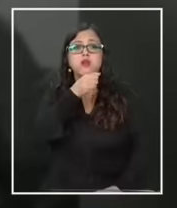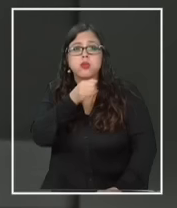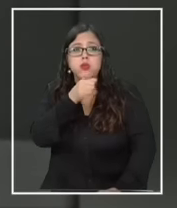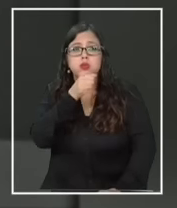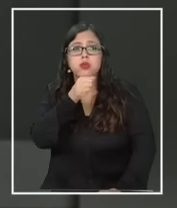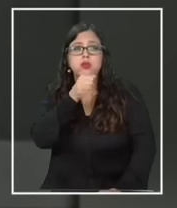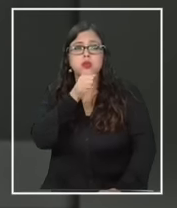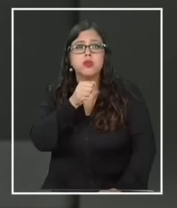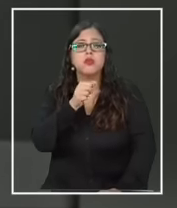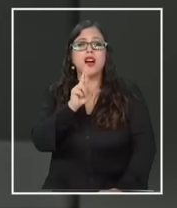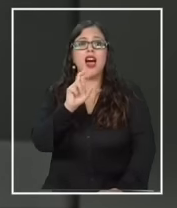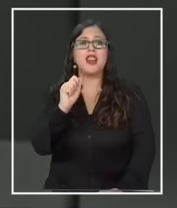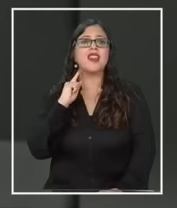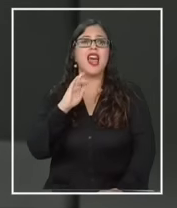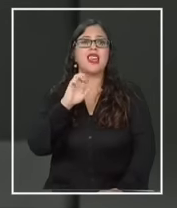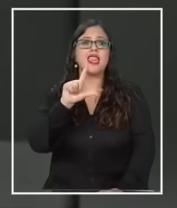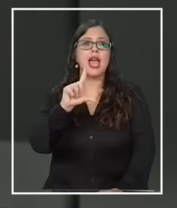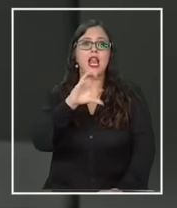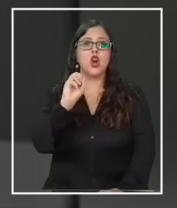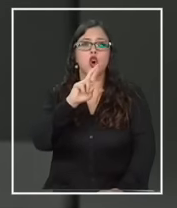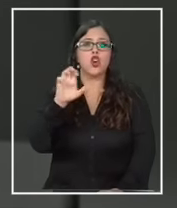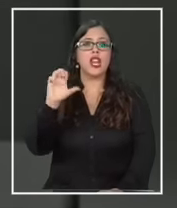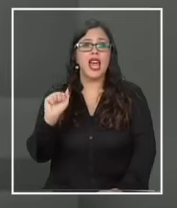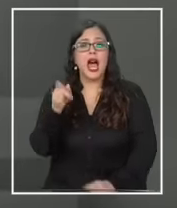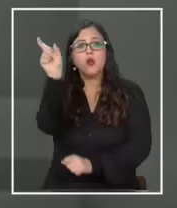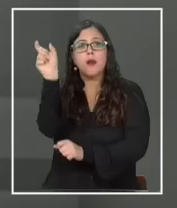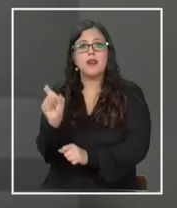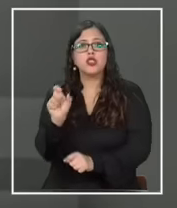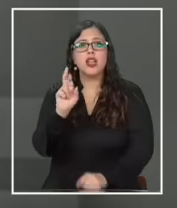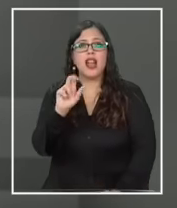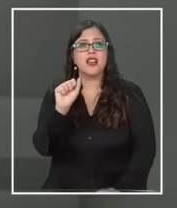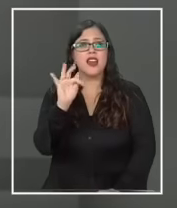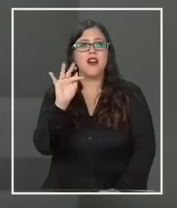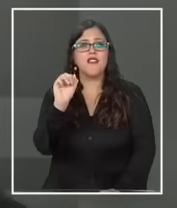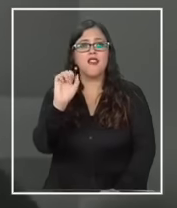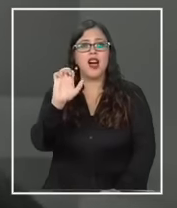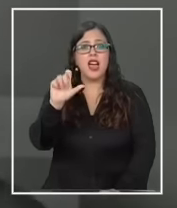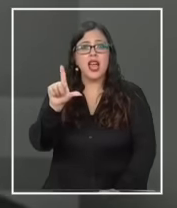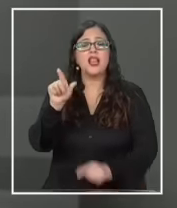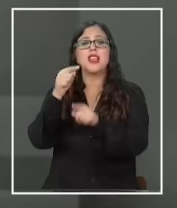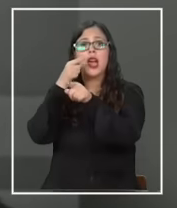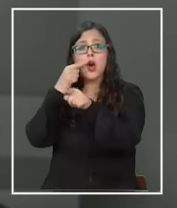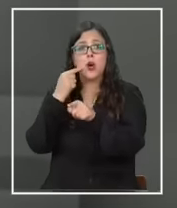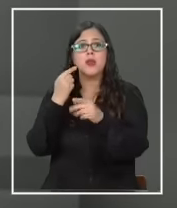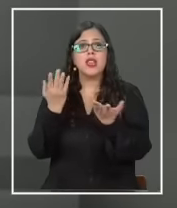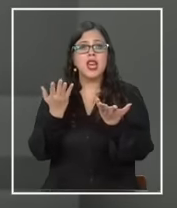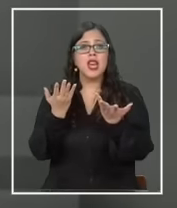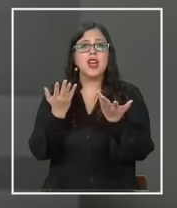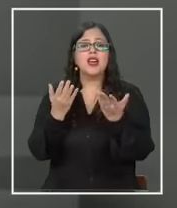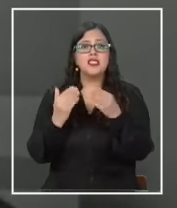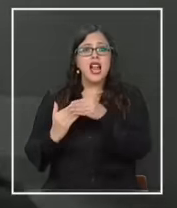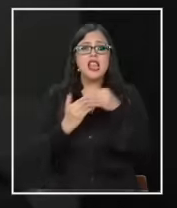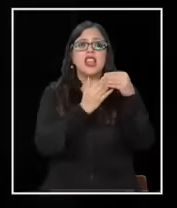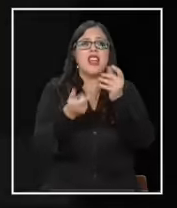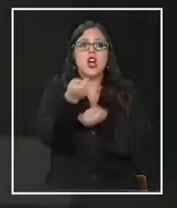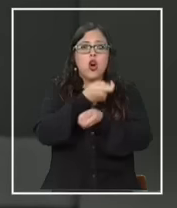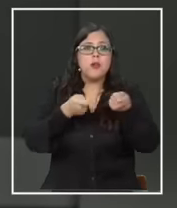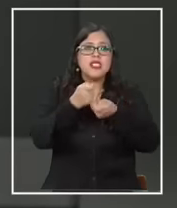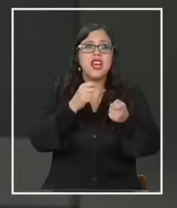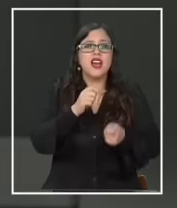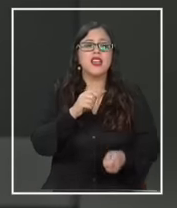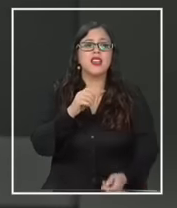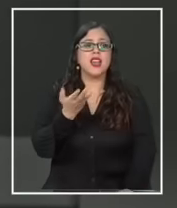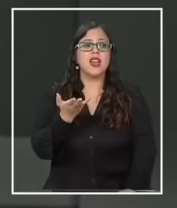una novel Raquel Correa a un Rafael Comsille que ya entonces lideraba el comercio detallista se ha constatado